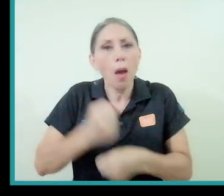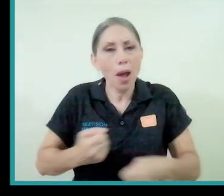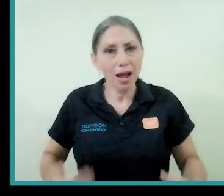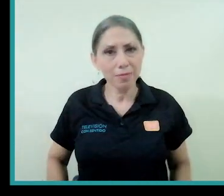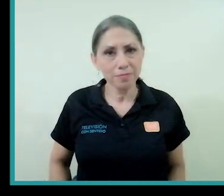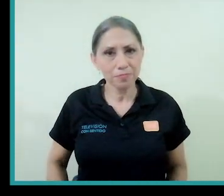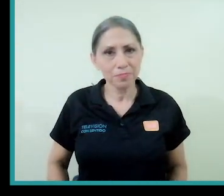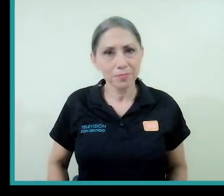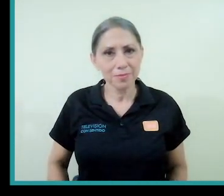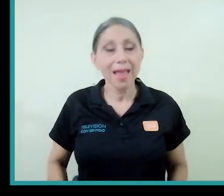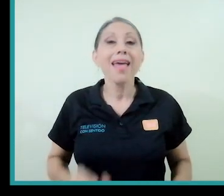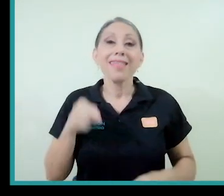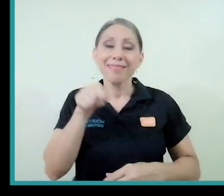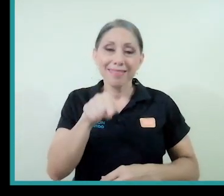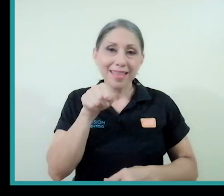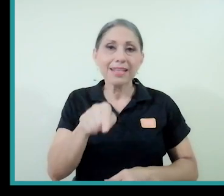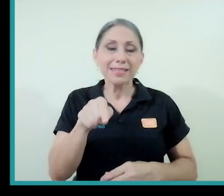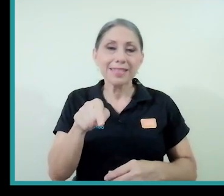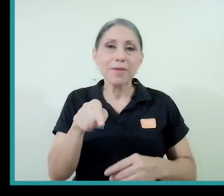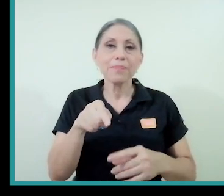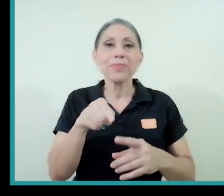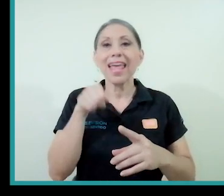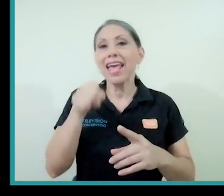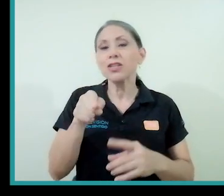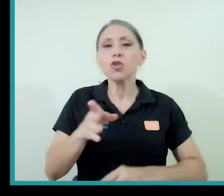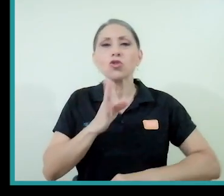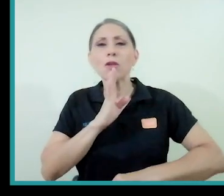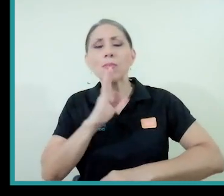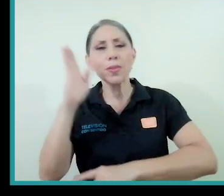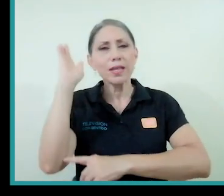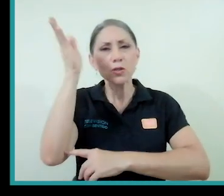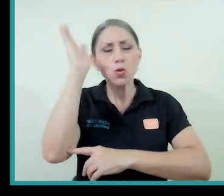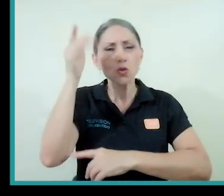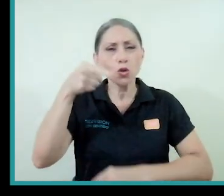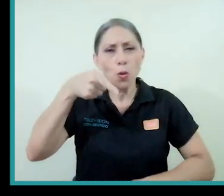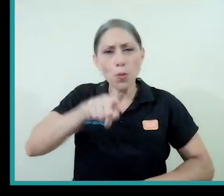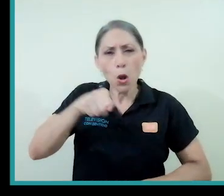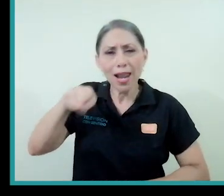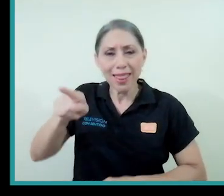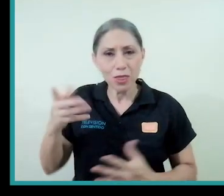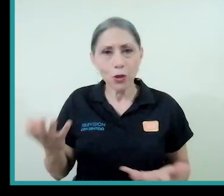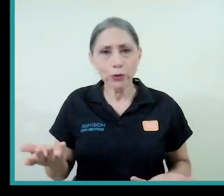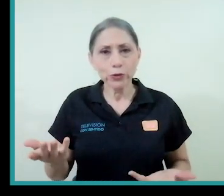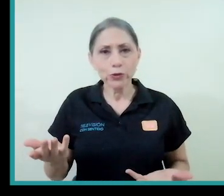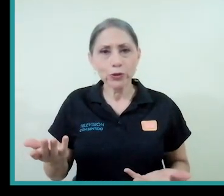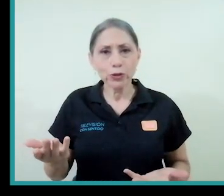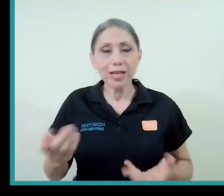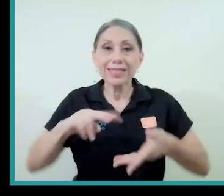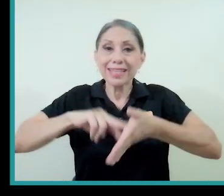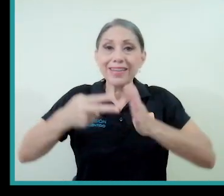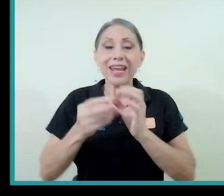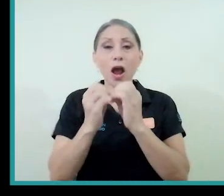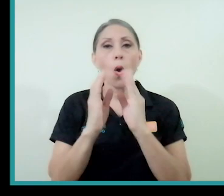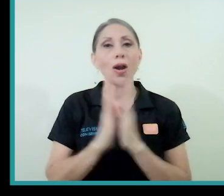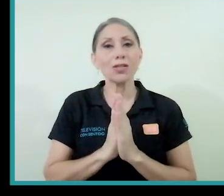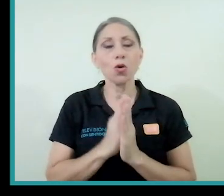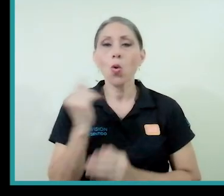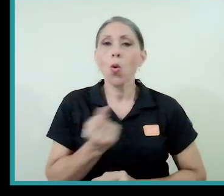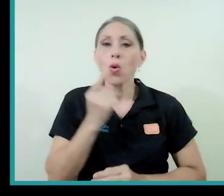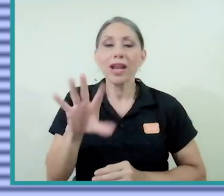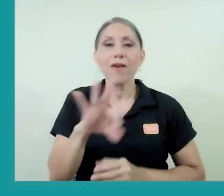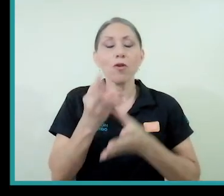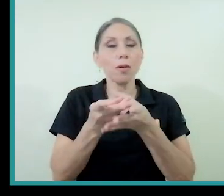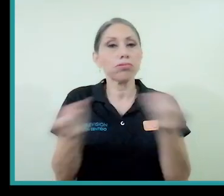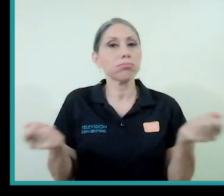desde estos discursos violentos, la oración es la única manera de salir de la pandemia.